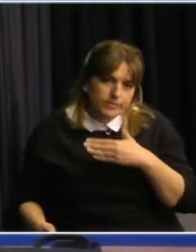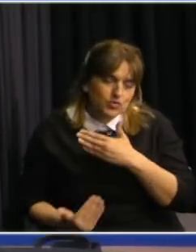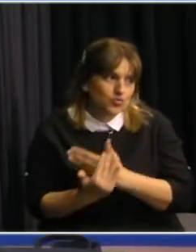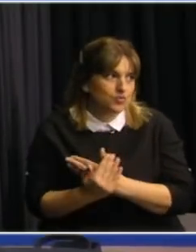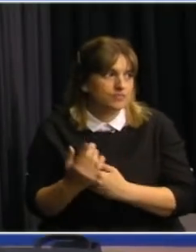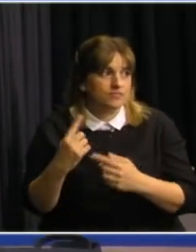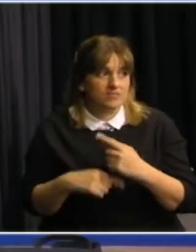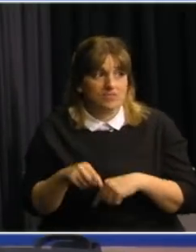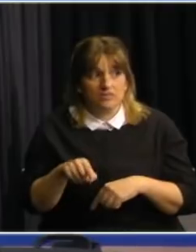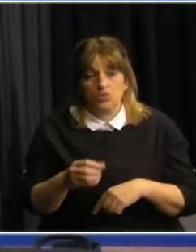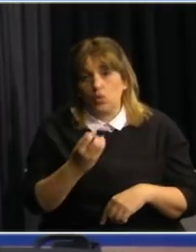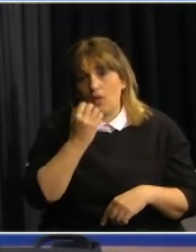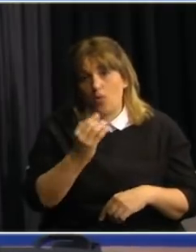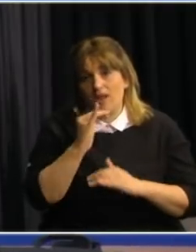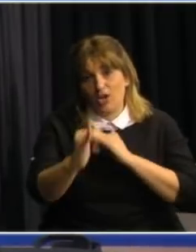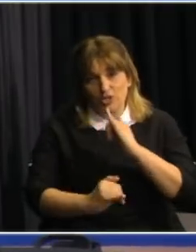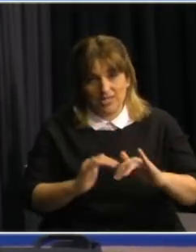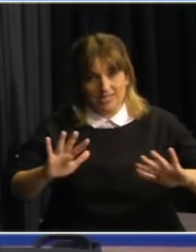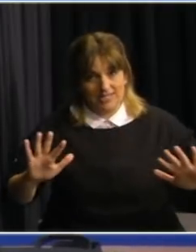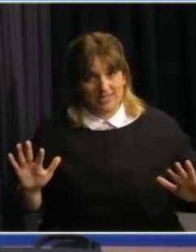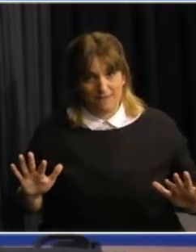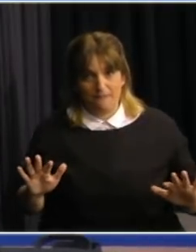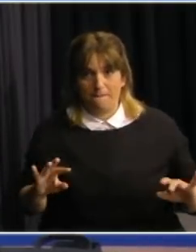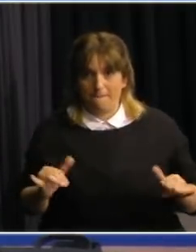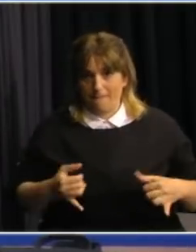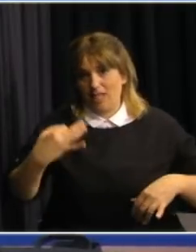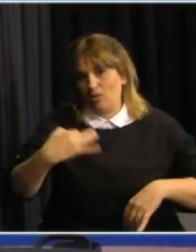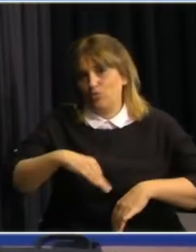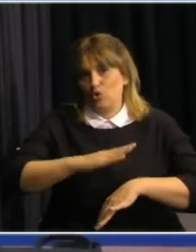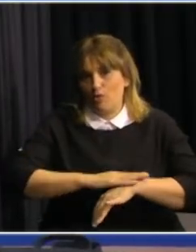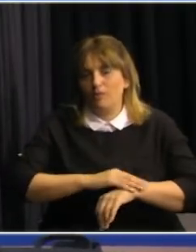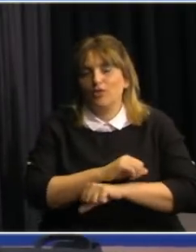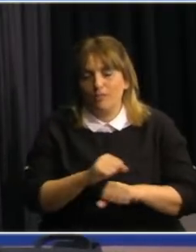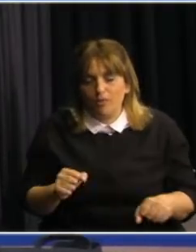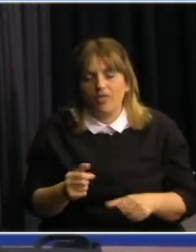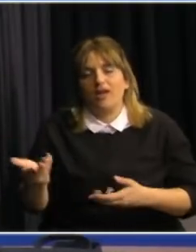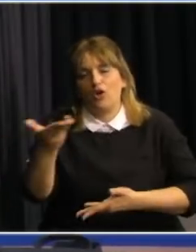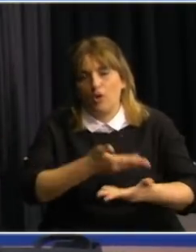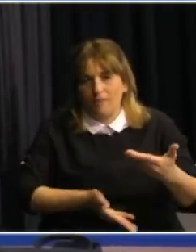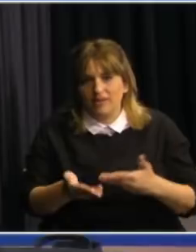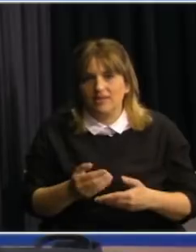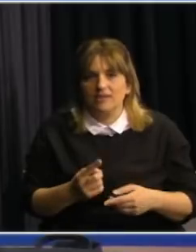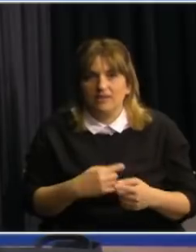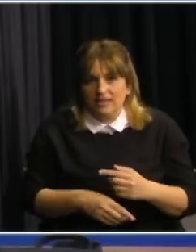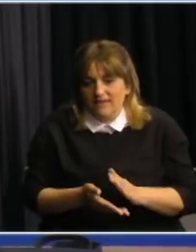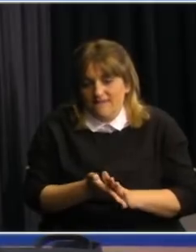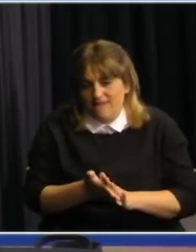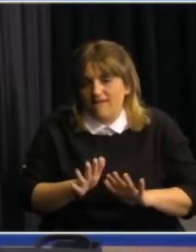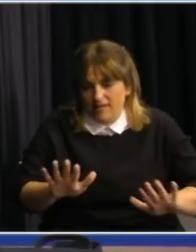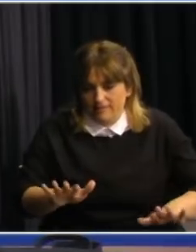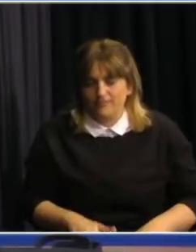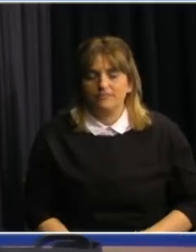eso es una buena noticia, es algo que llegó el momento de poder consolidarlo y estamos realmente muy cerca de poder hacerlo.